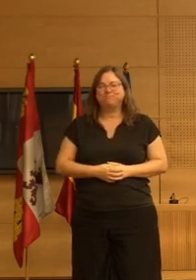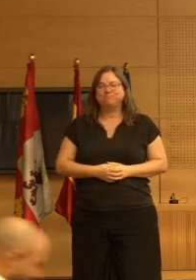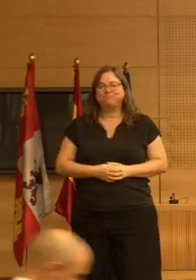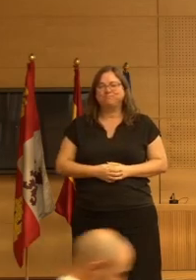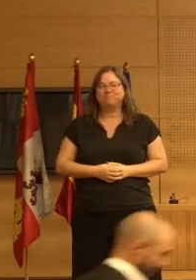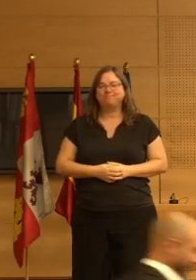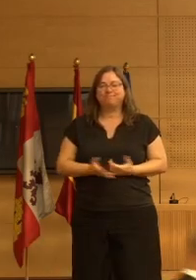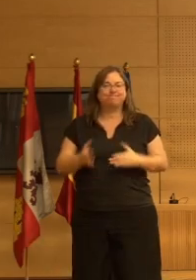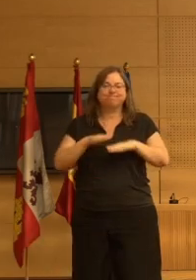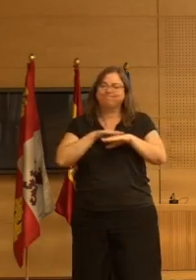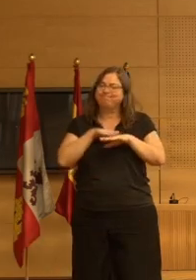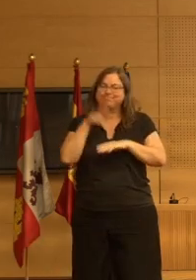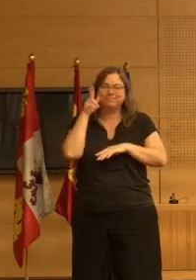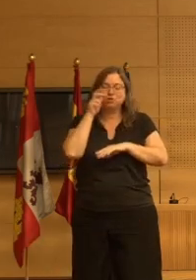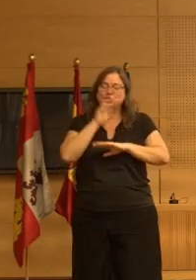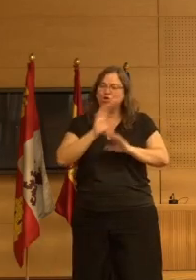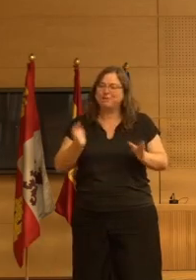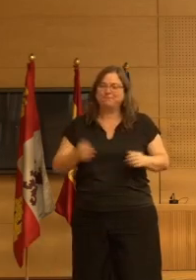¿qué herramientas